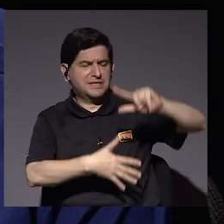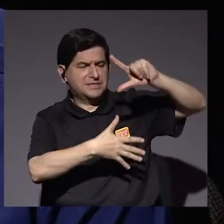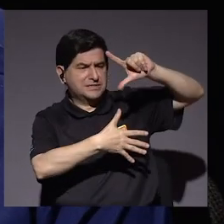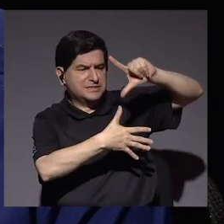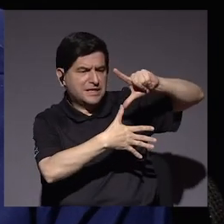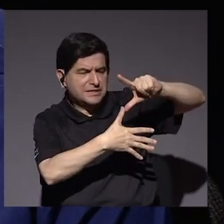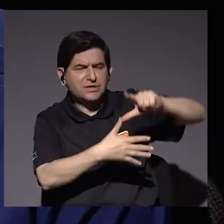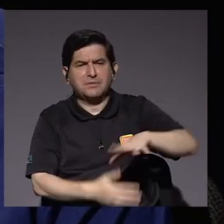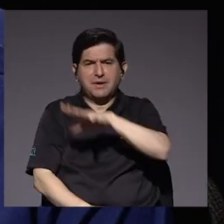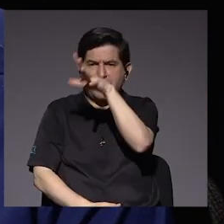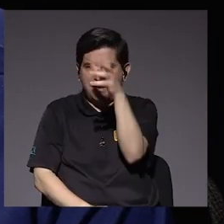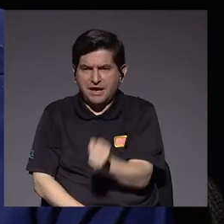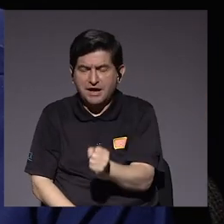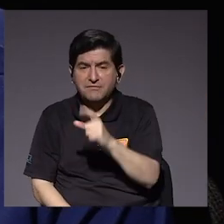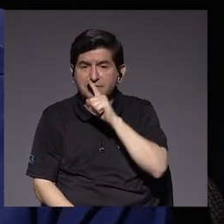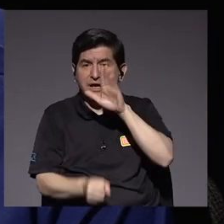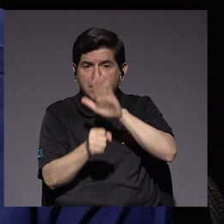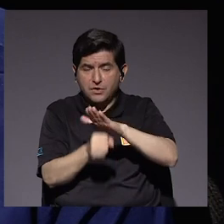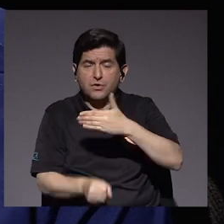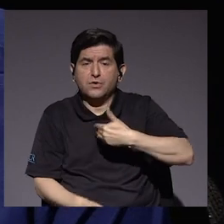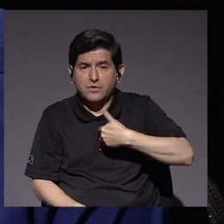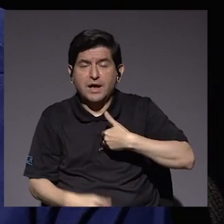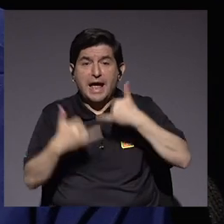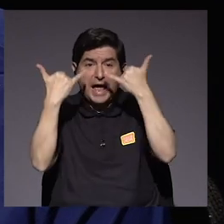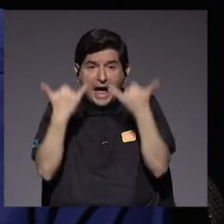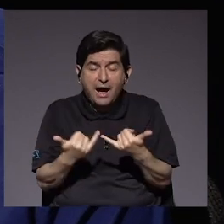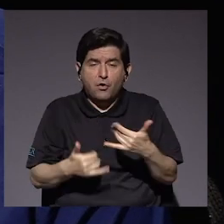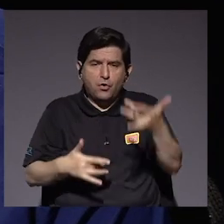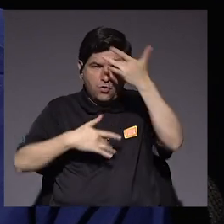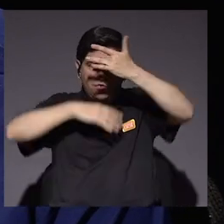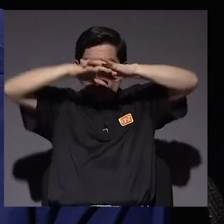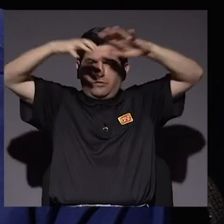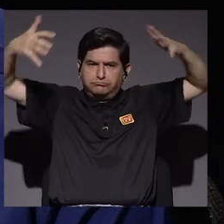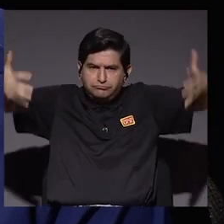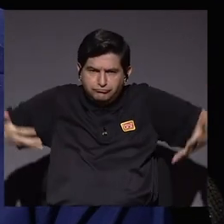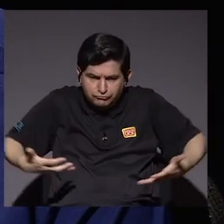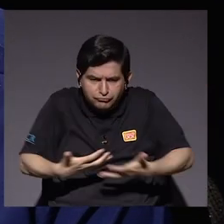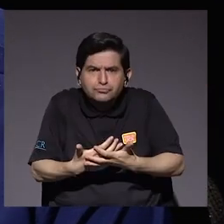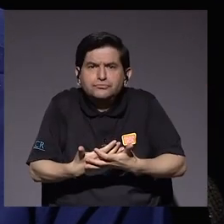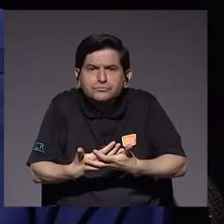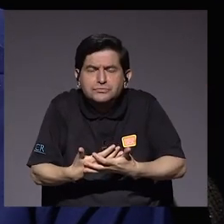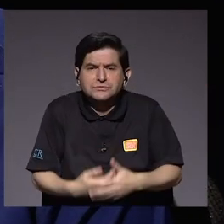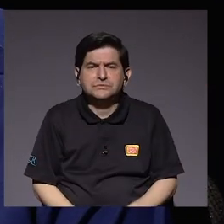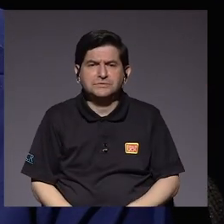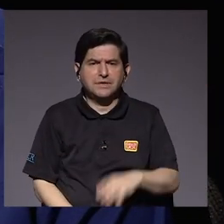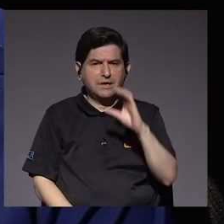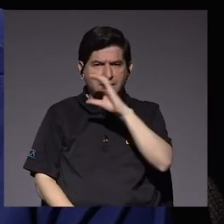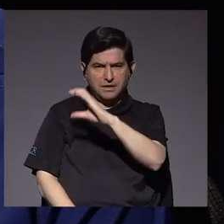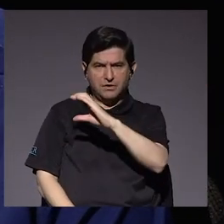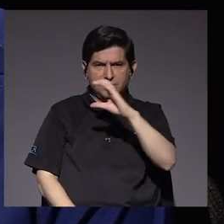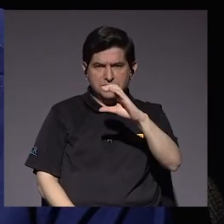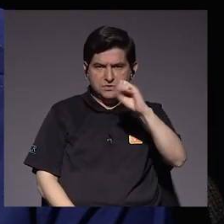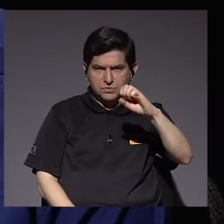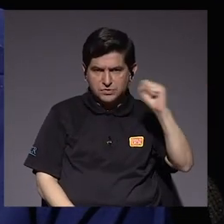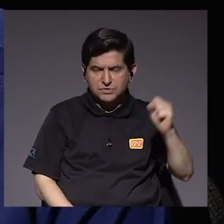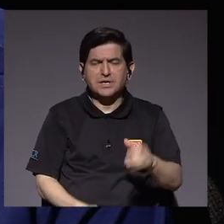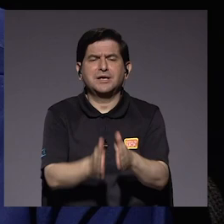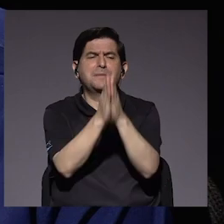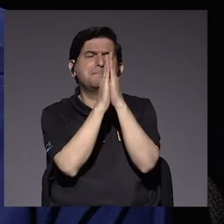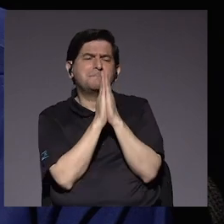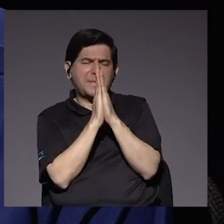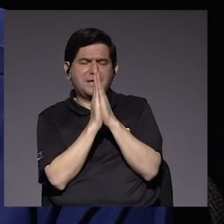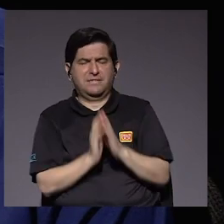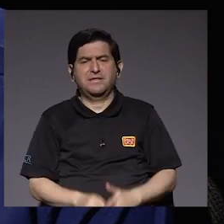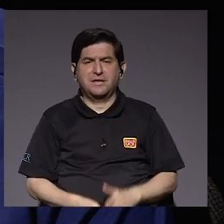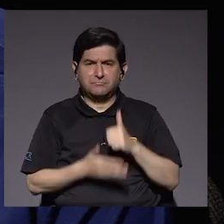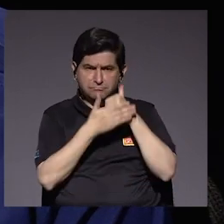Y ese es nuestro compromiso. Ahora, a raíz de la pandemia, la Caja Costarricense del Seguro Social nos ha pedido